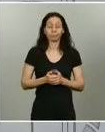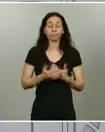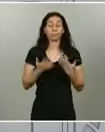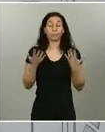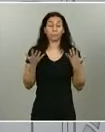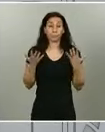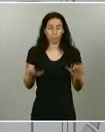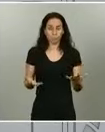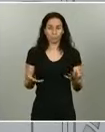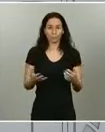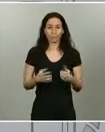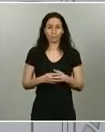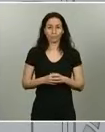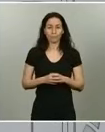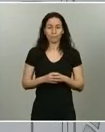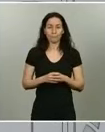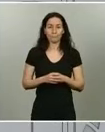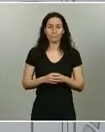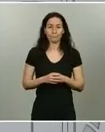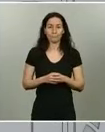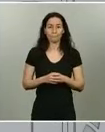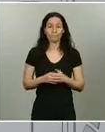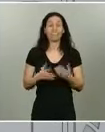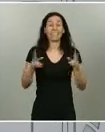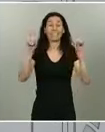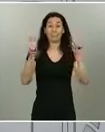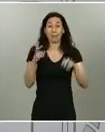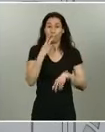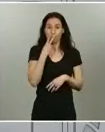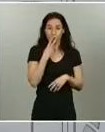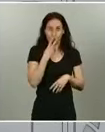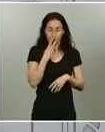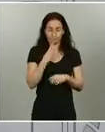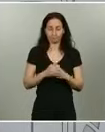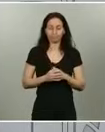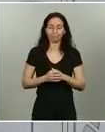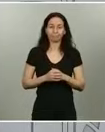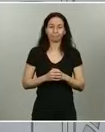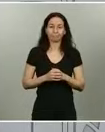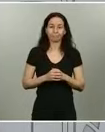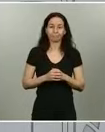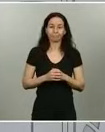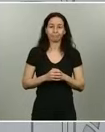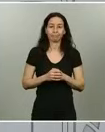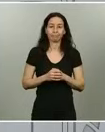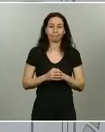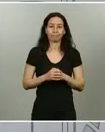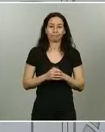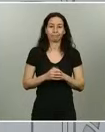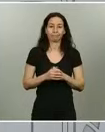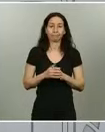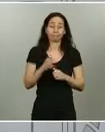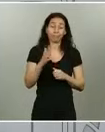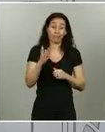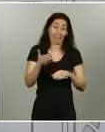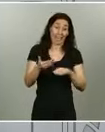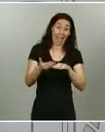Bueno, en cuanto a fumar, antes de añadirle la parte de fumar en terrazas,